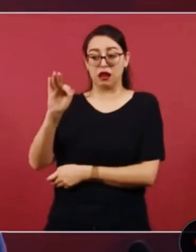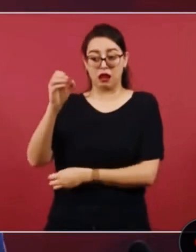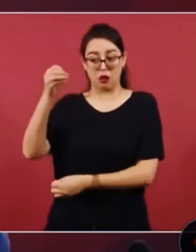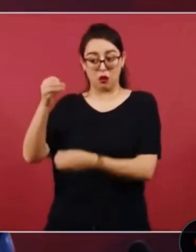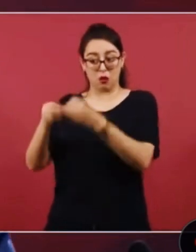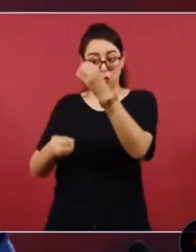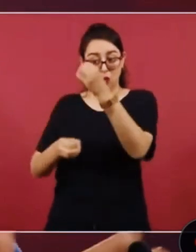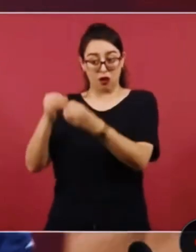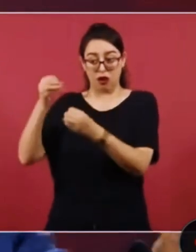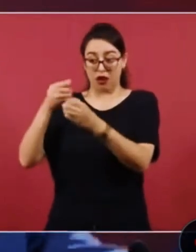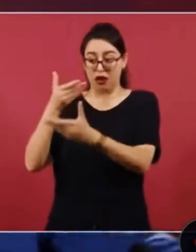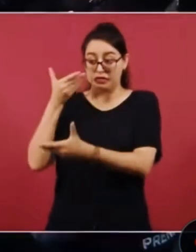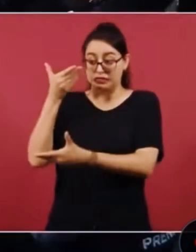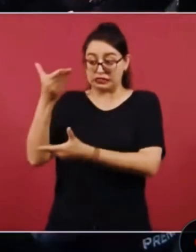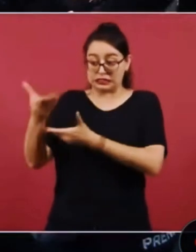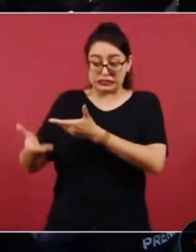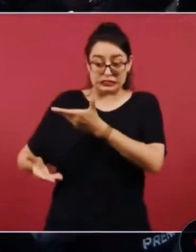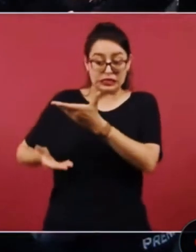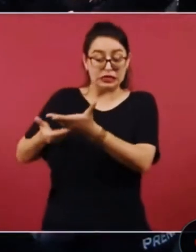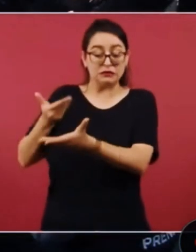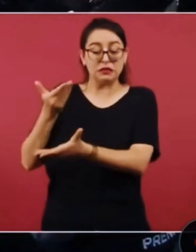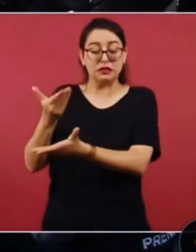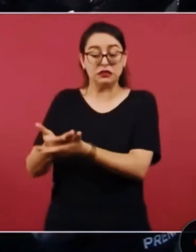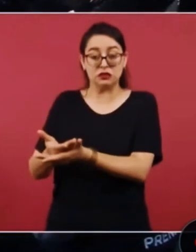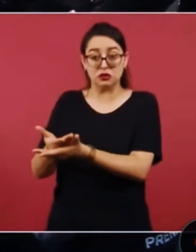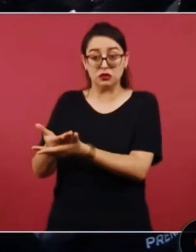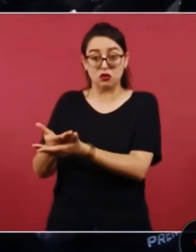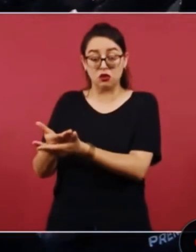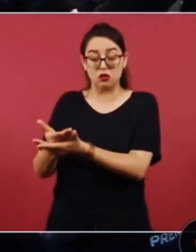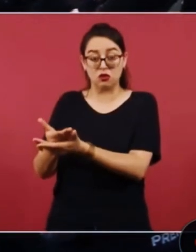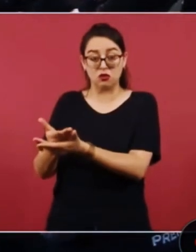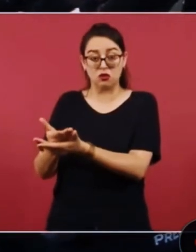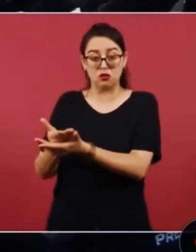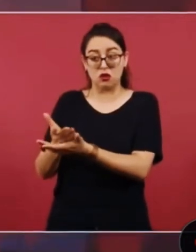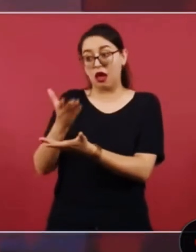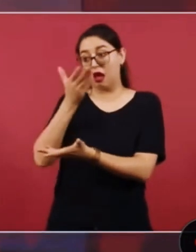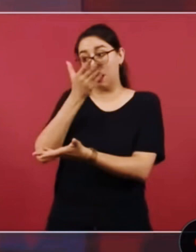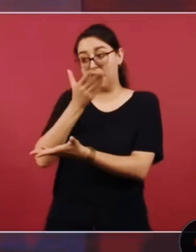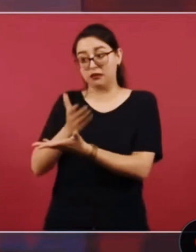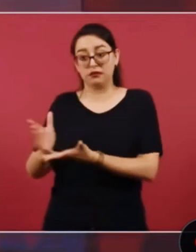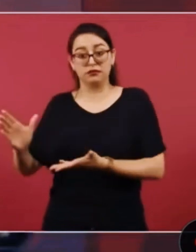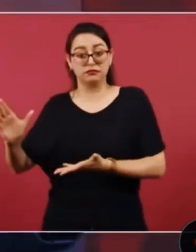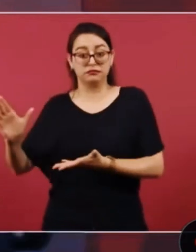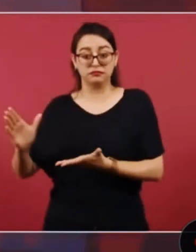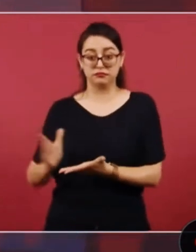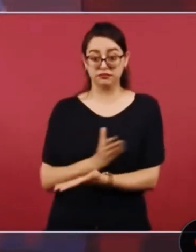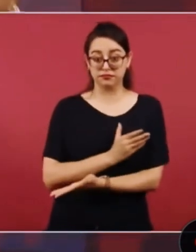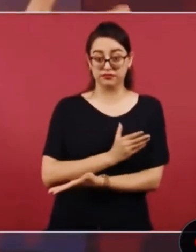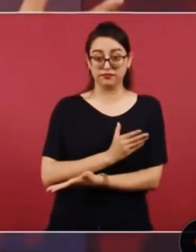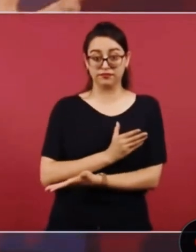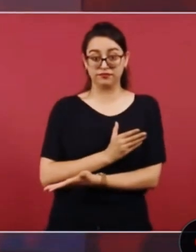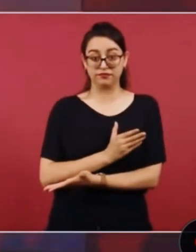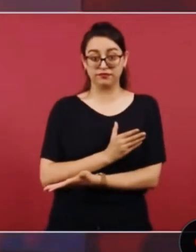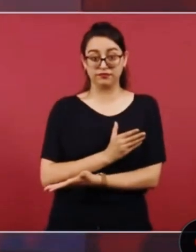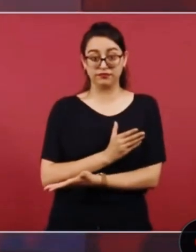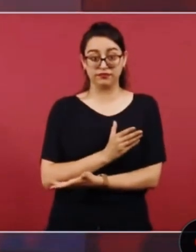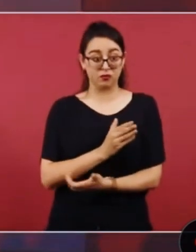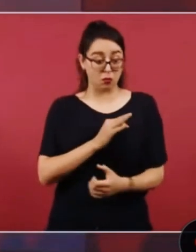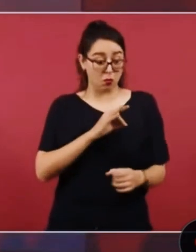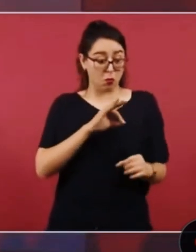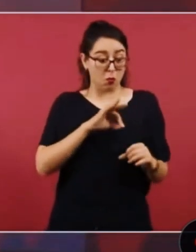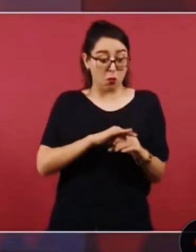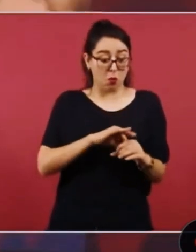porque ya lo están queriendo llevar hacia allá que como es un asunto electoral entonces no se puede hacer la consulta